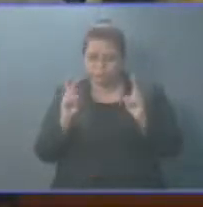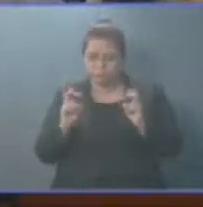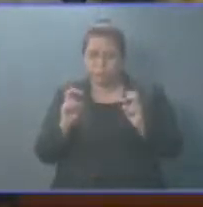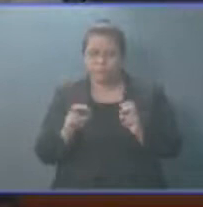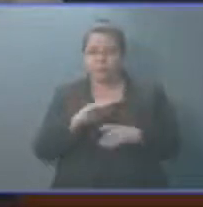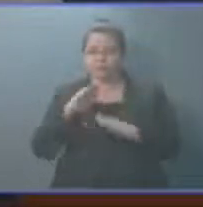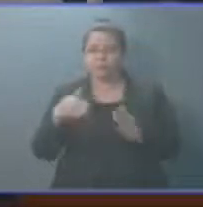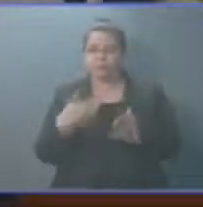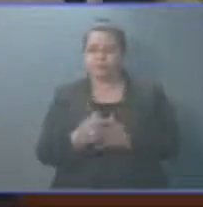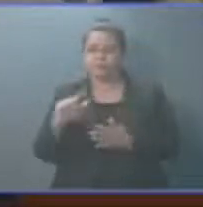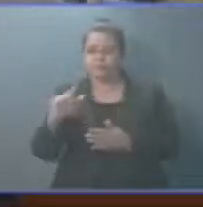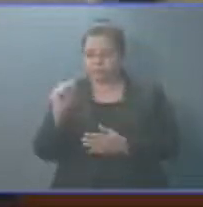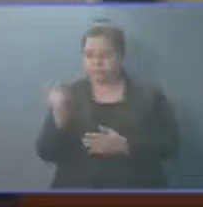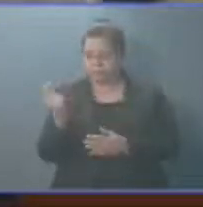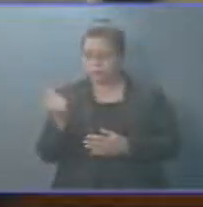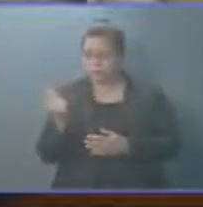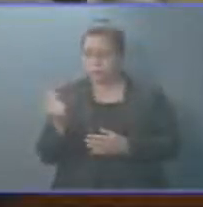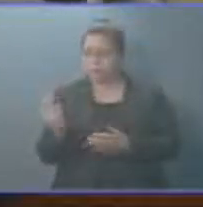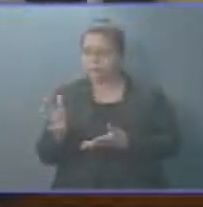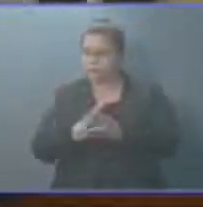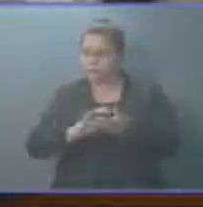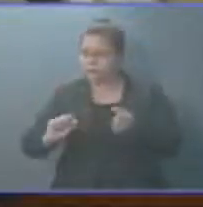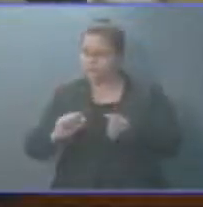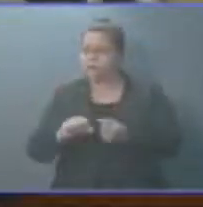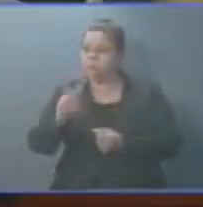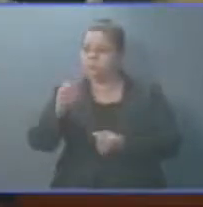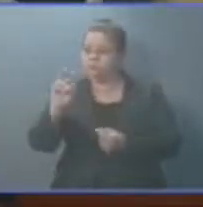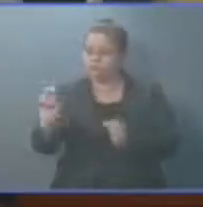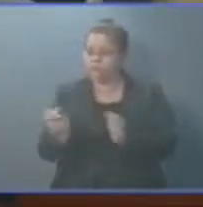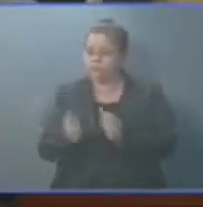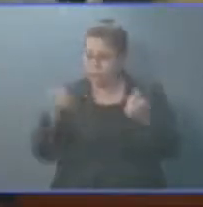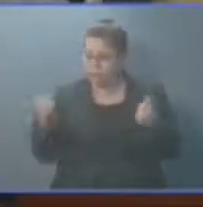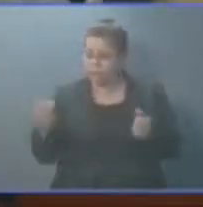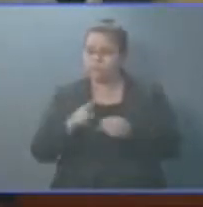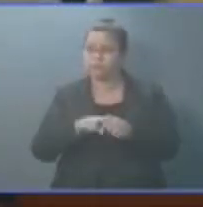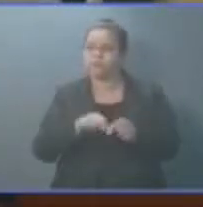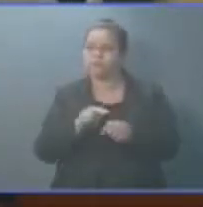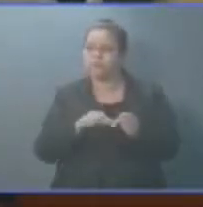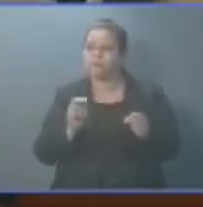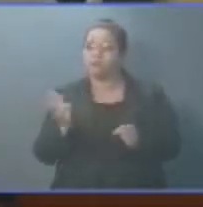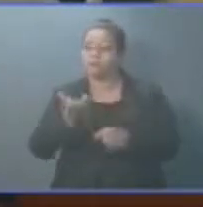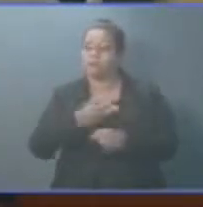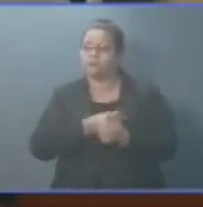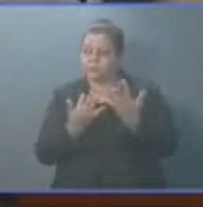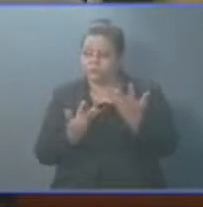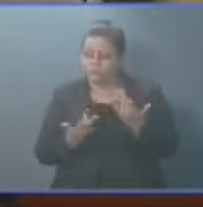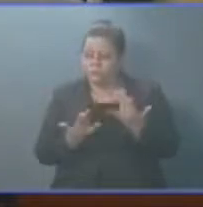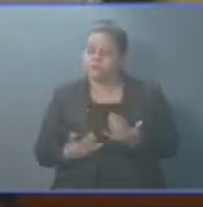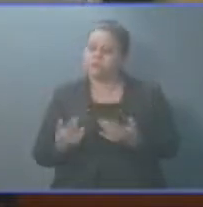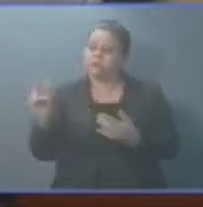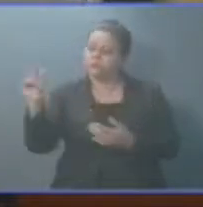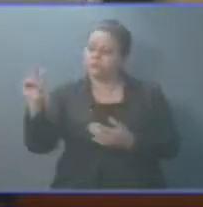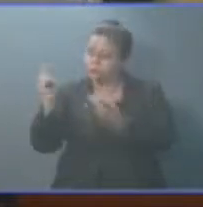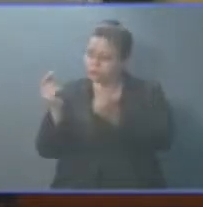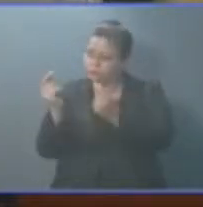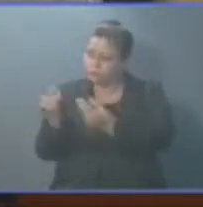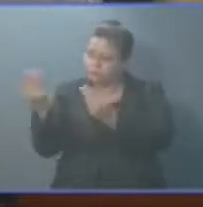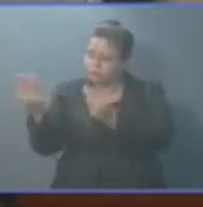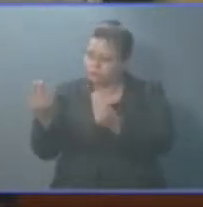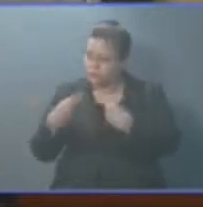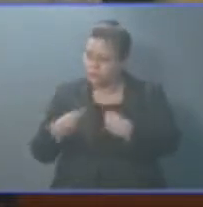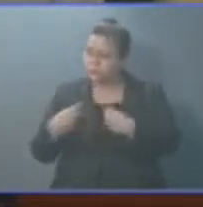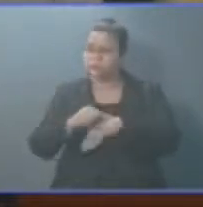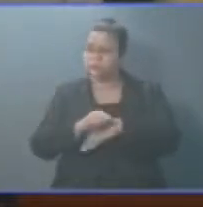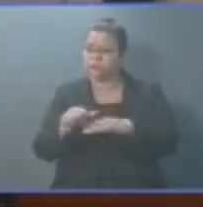mitigación y prevención de desastres con otros 20 millones de dólares. Vamos a esperar que venga ese presupuesto a esta Asamblea